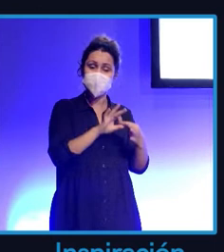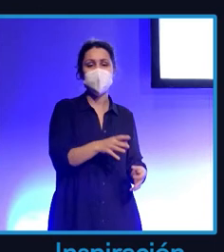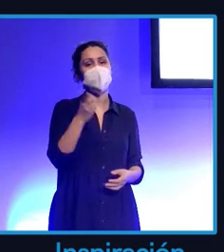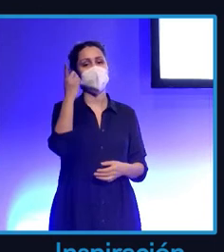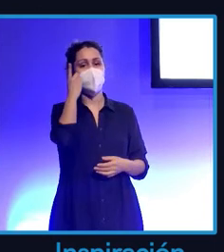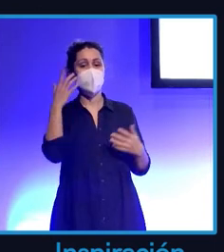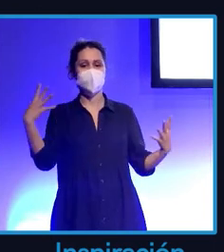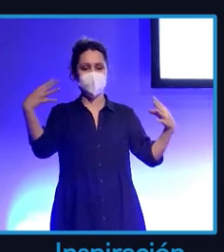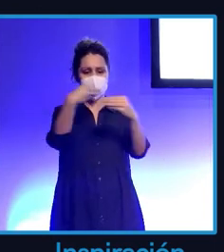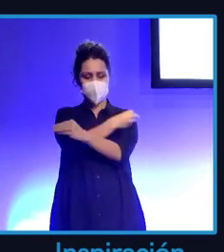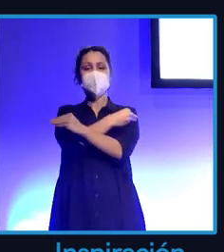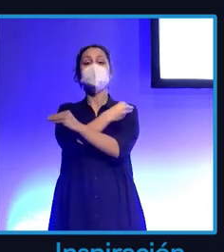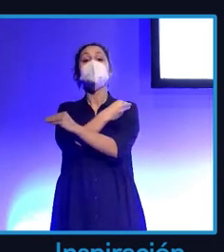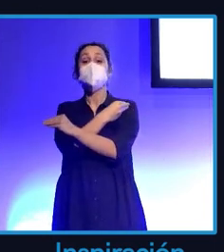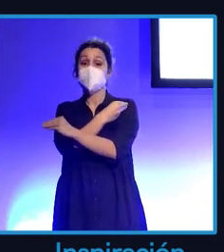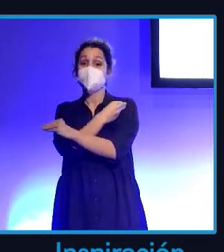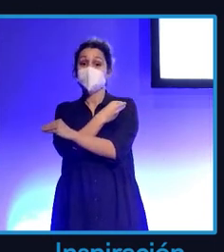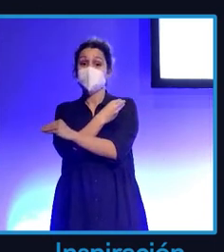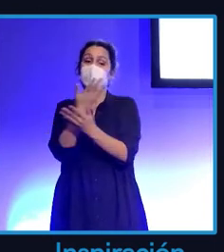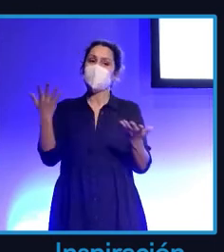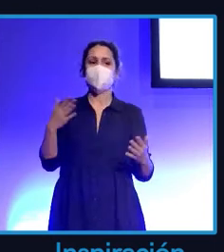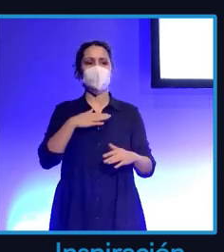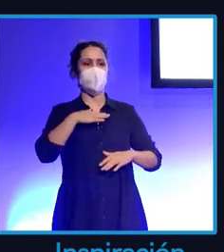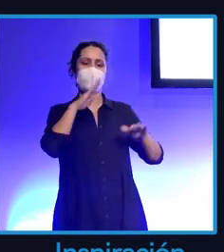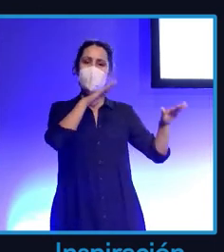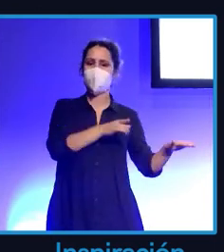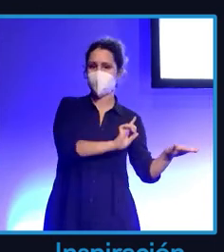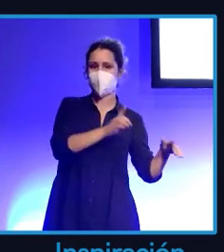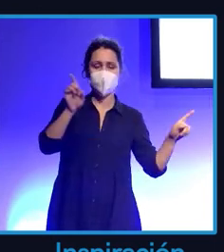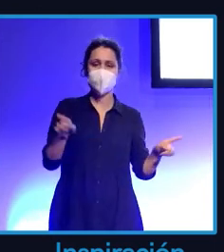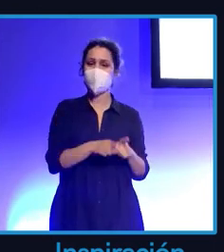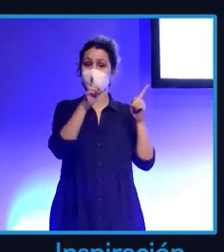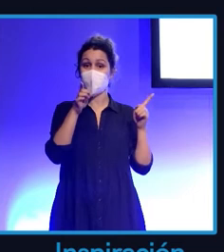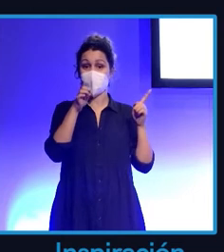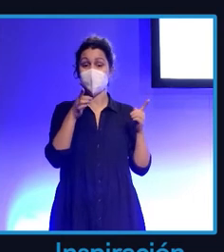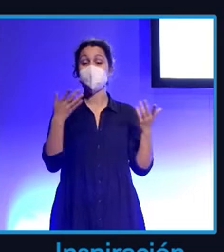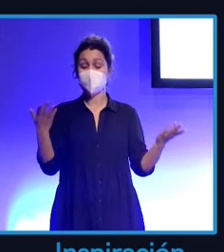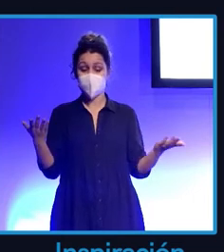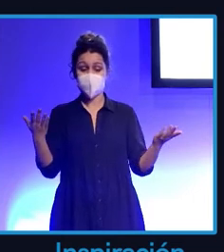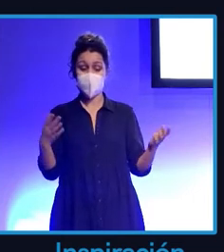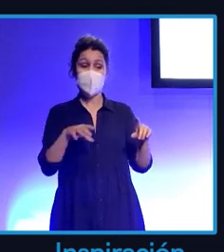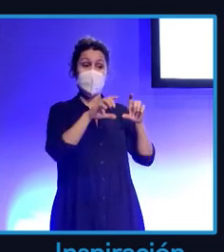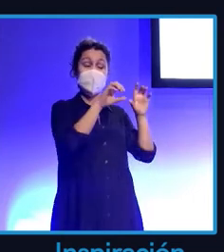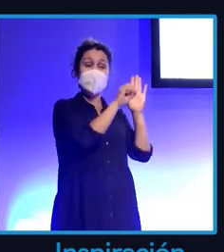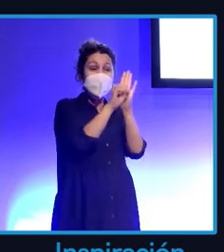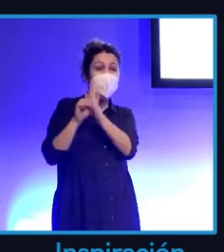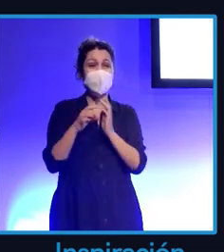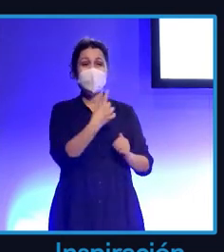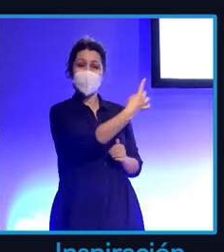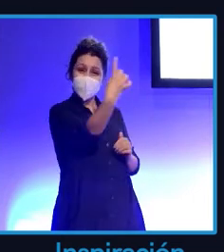sean y contradictorias a esta parte. Es importante que acaban encontrando su lugar y todo ese intrusismo